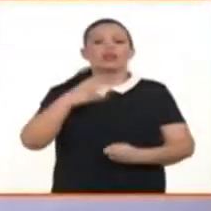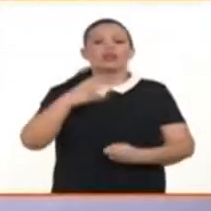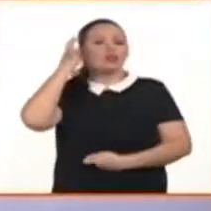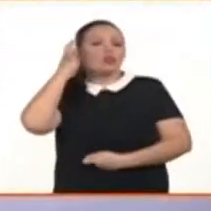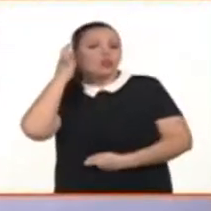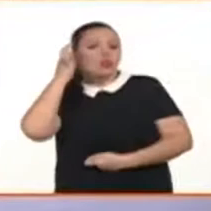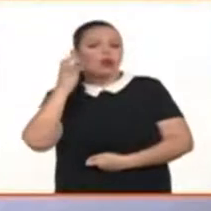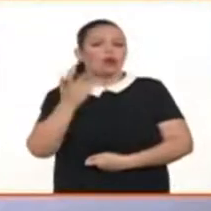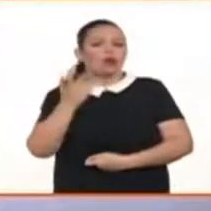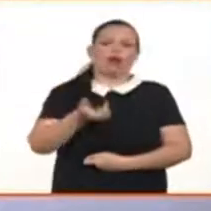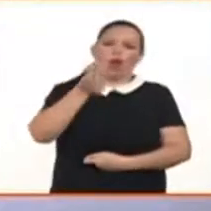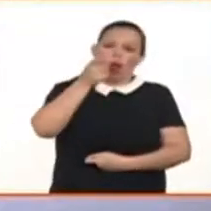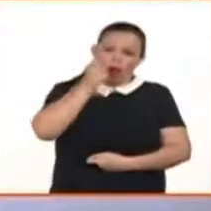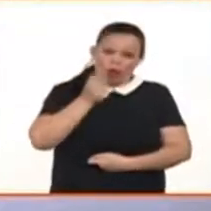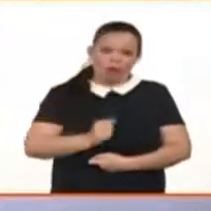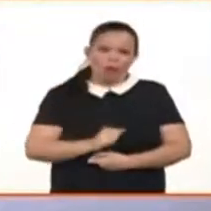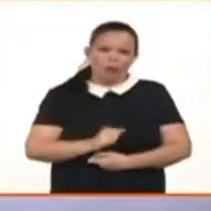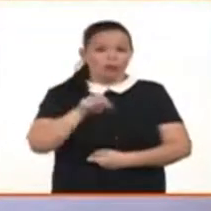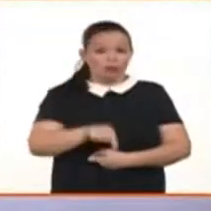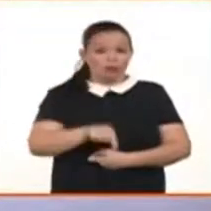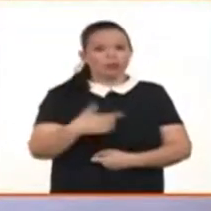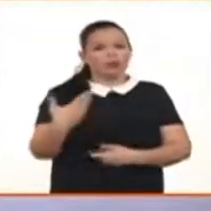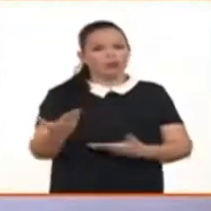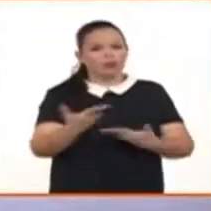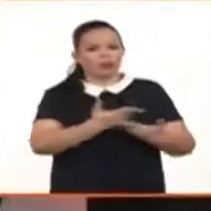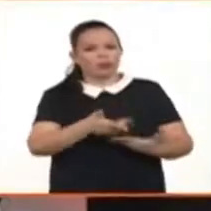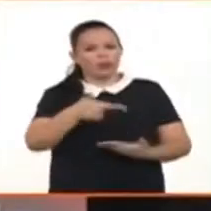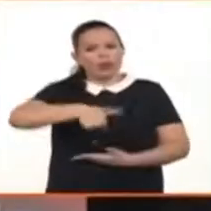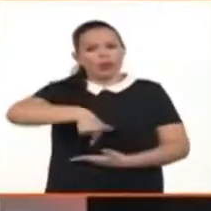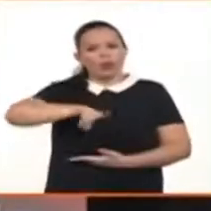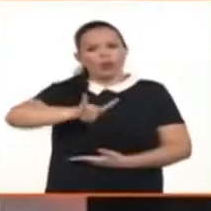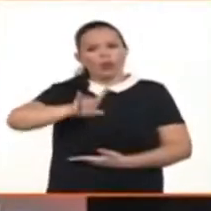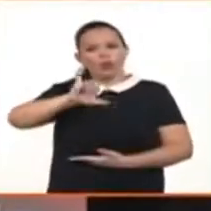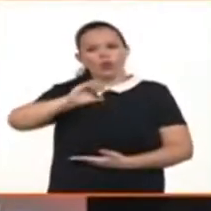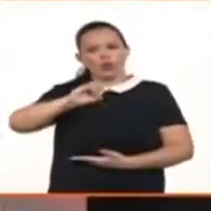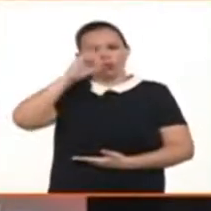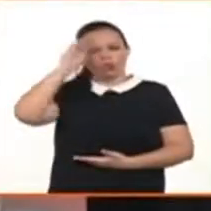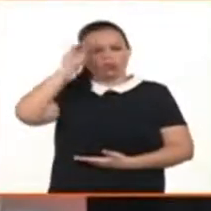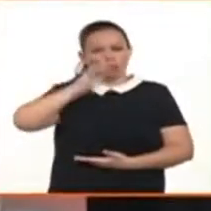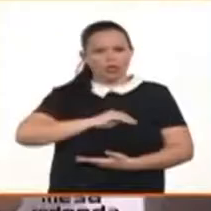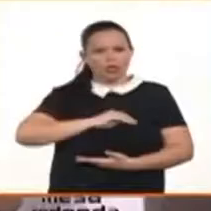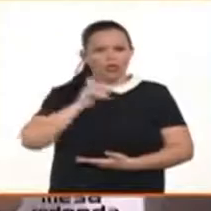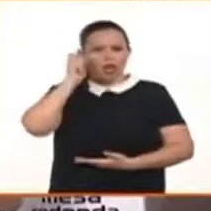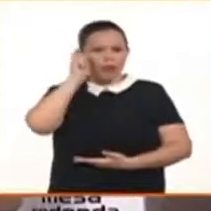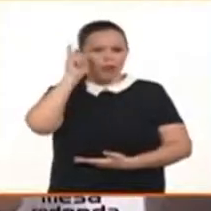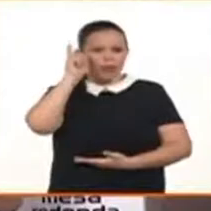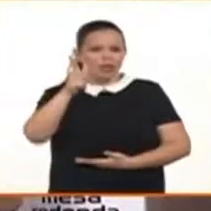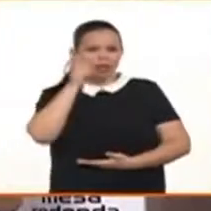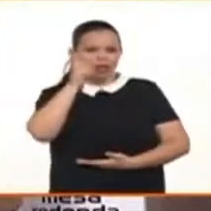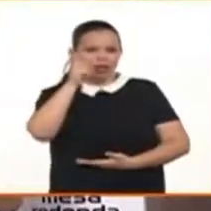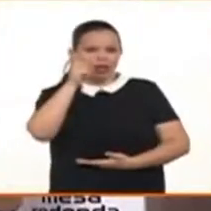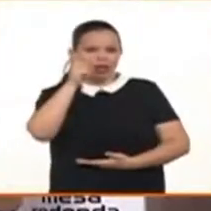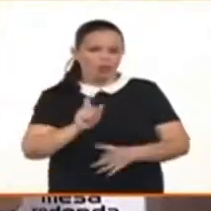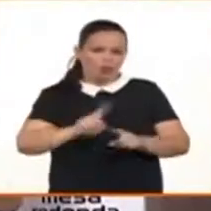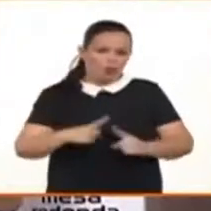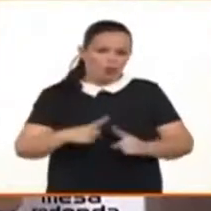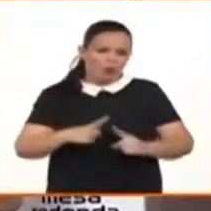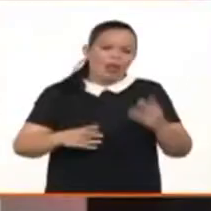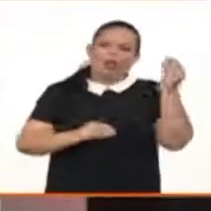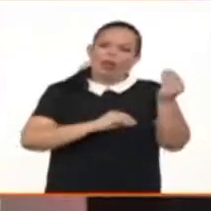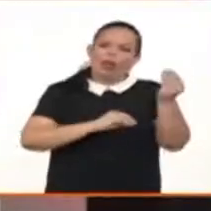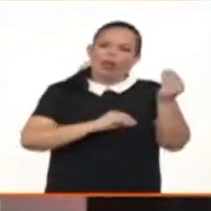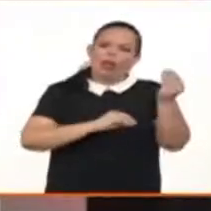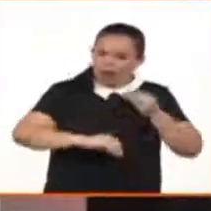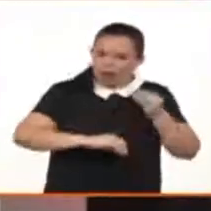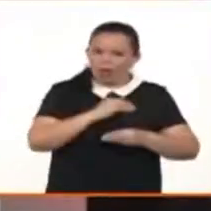experto en el impacto que tienen los hombres. Todas estas luchas. cambia a ellos también. Como los cambia a ellos también.